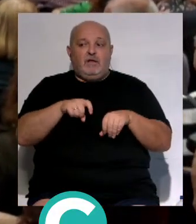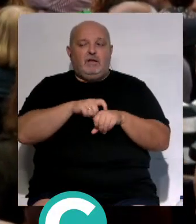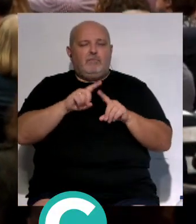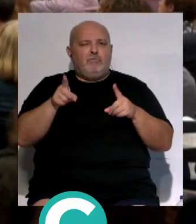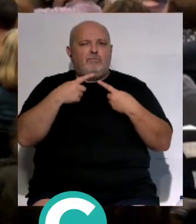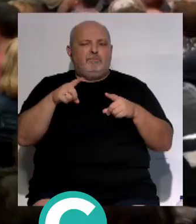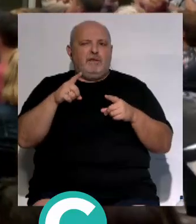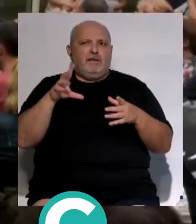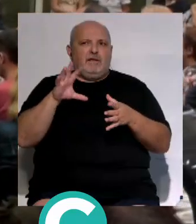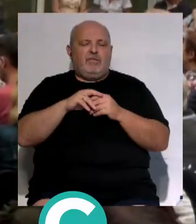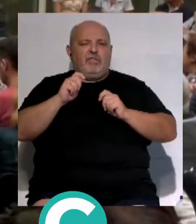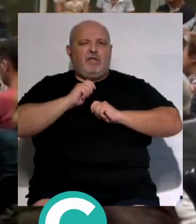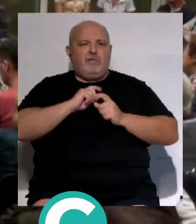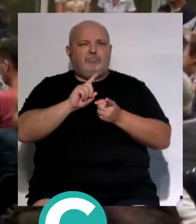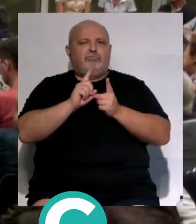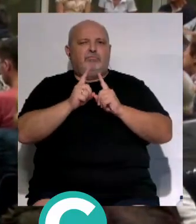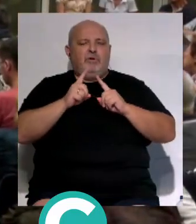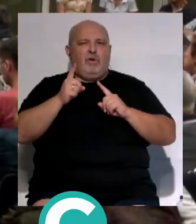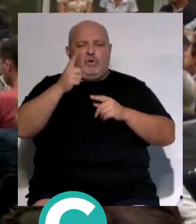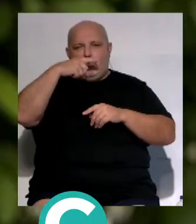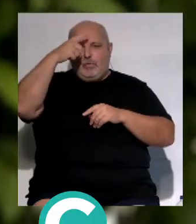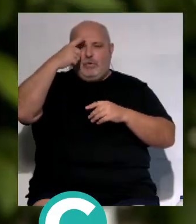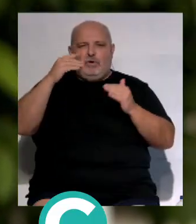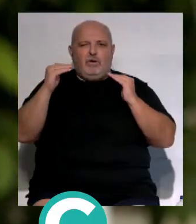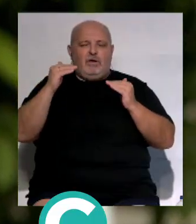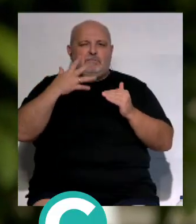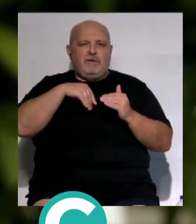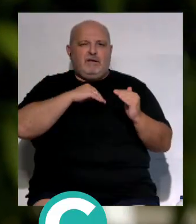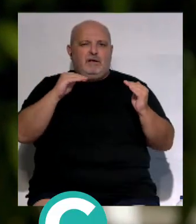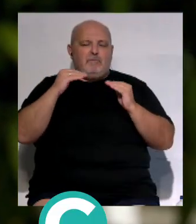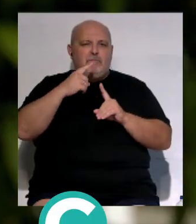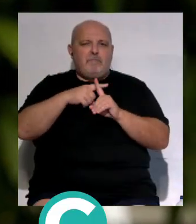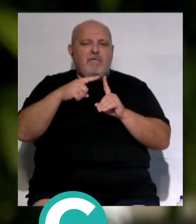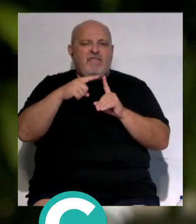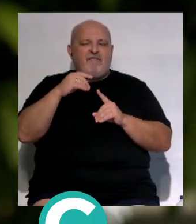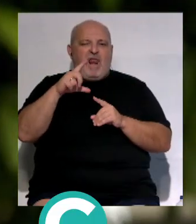de música con el que quiso retratar el panorama cultural de la península ibérica medieval.